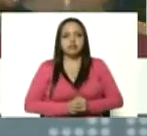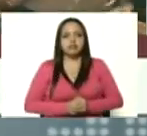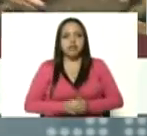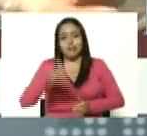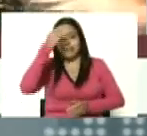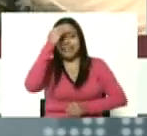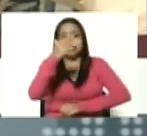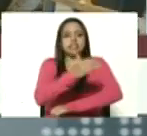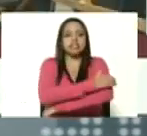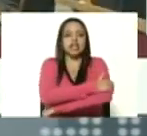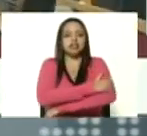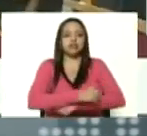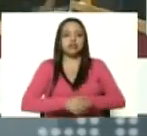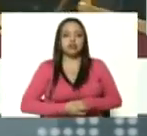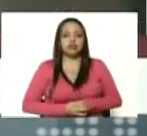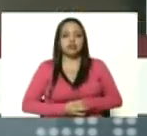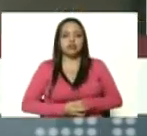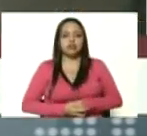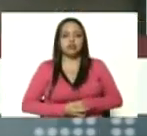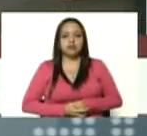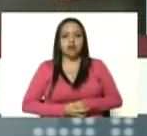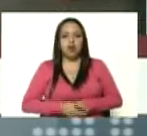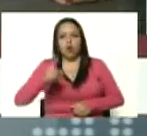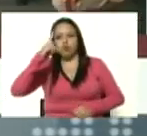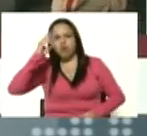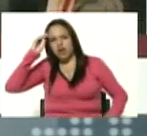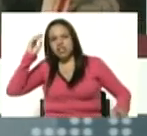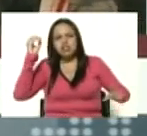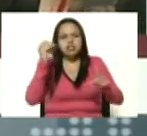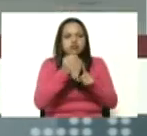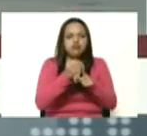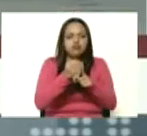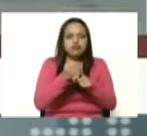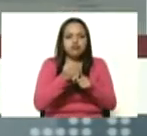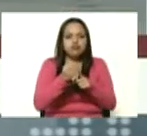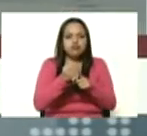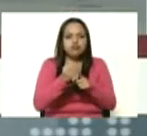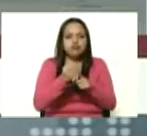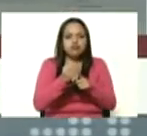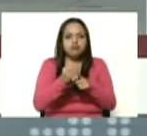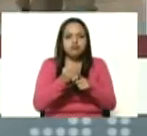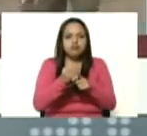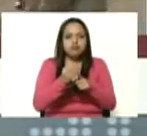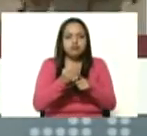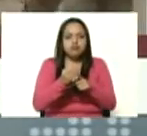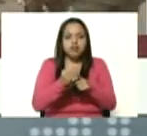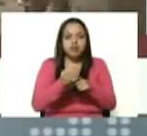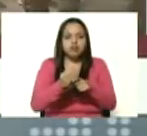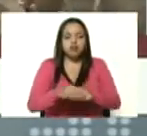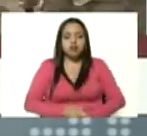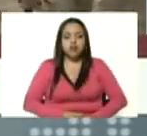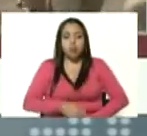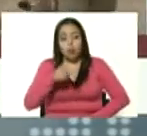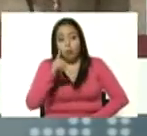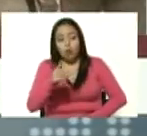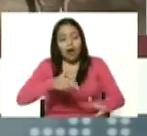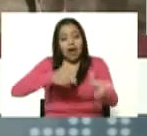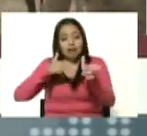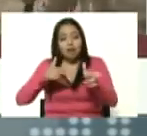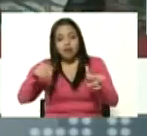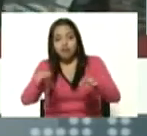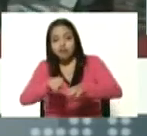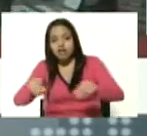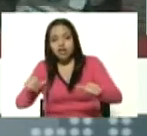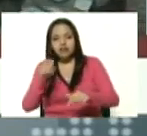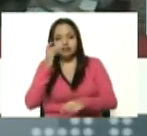milicianas una misión un arma y un territorio ahí